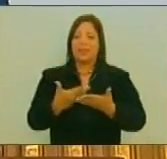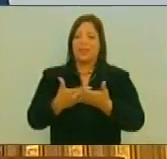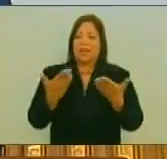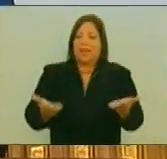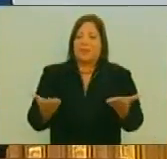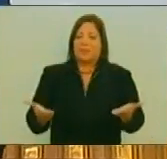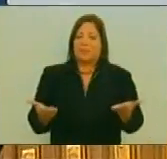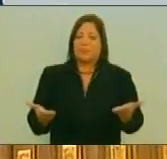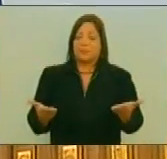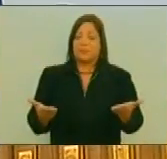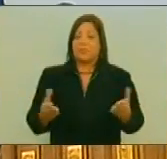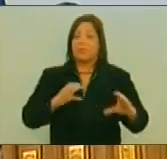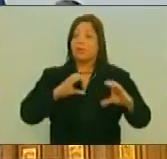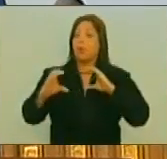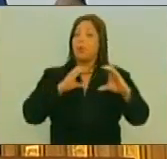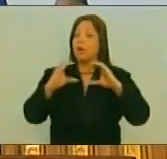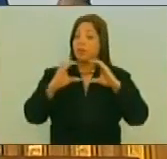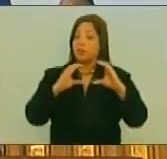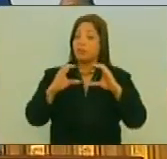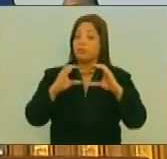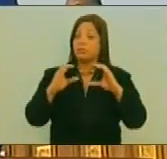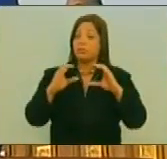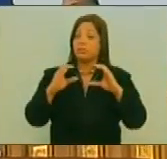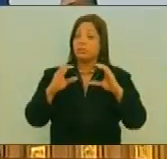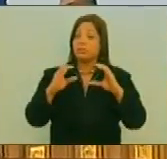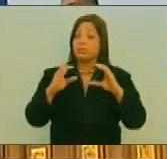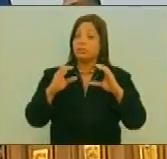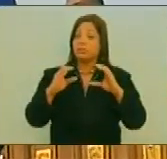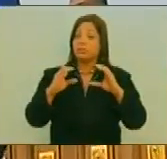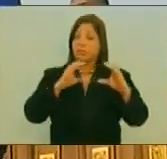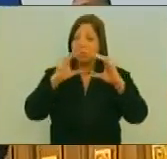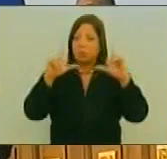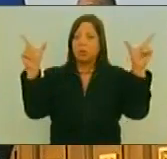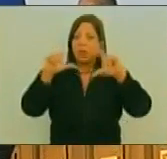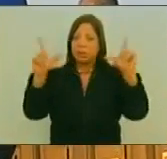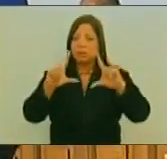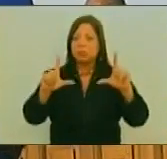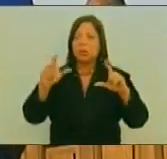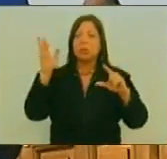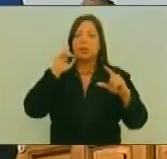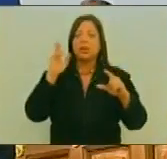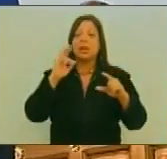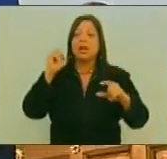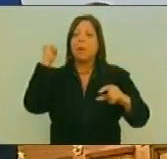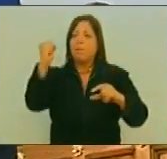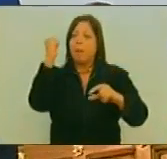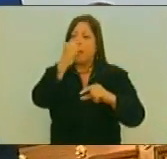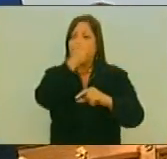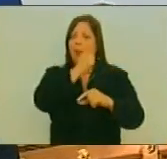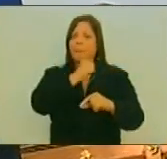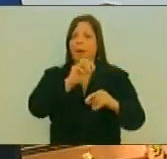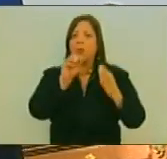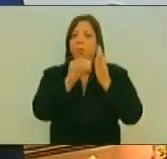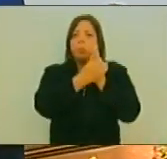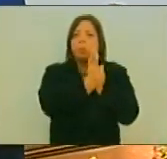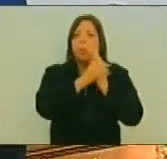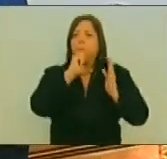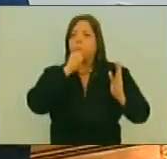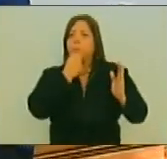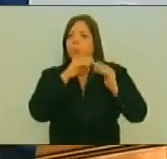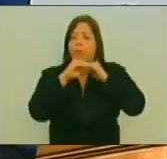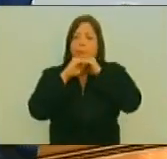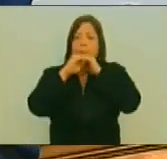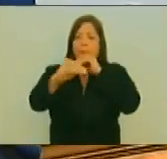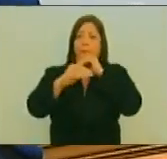Medios de comunicación Que por décadas Ocultaron El asesinato De miles De hombres Y mujeres Que por